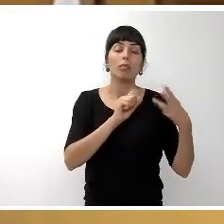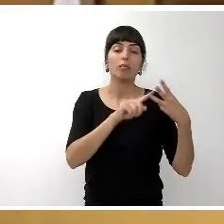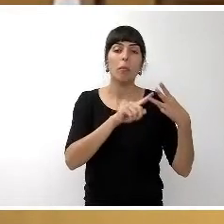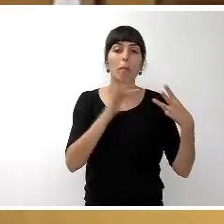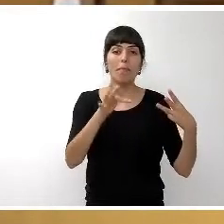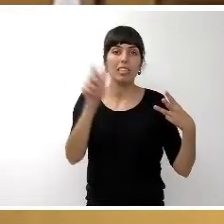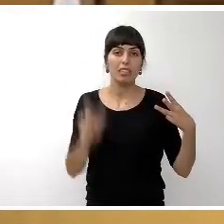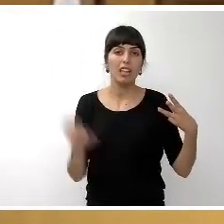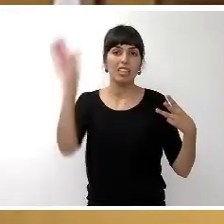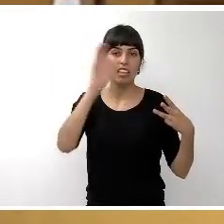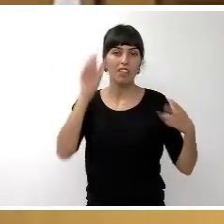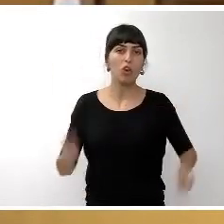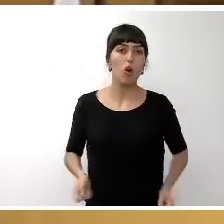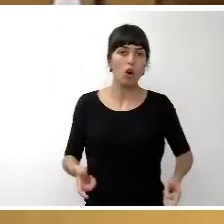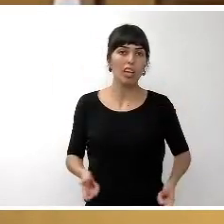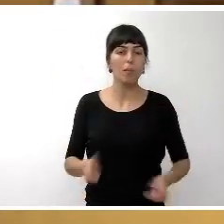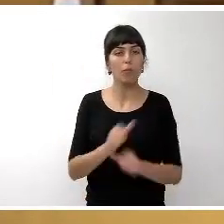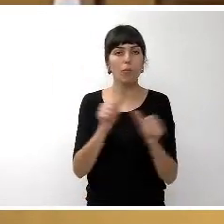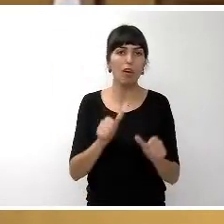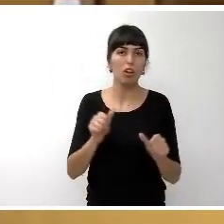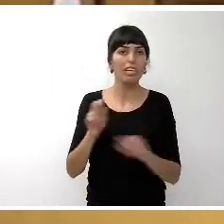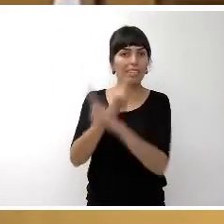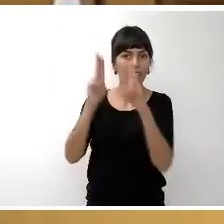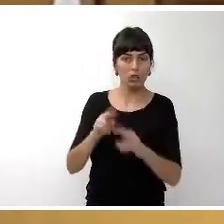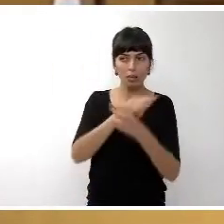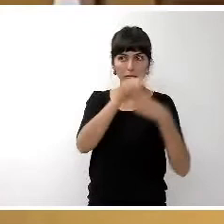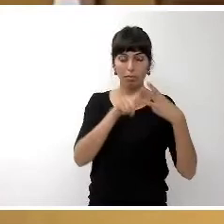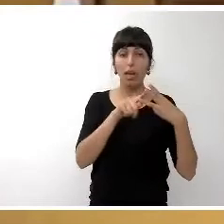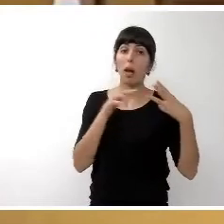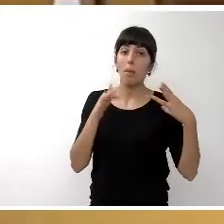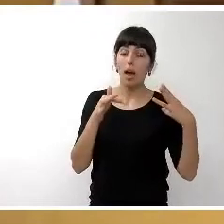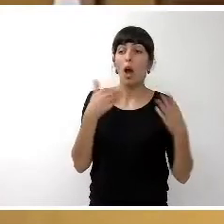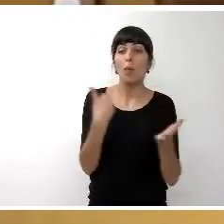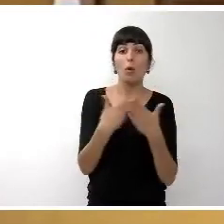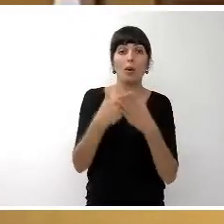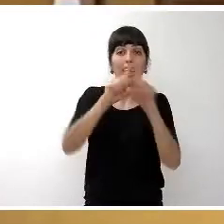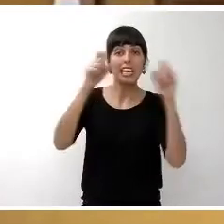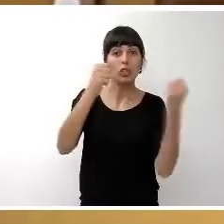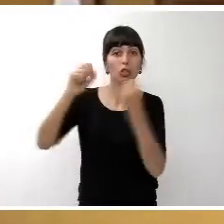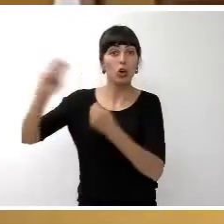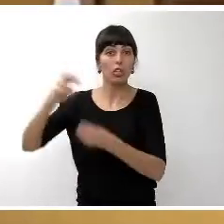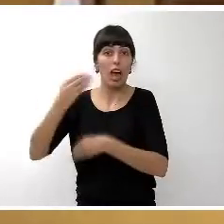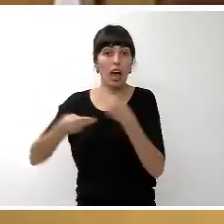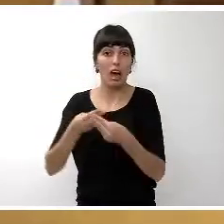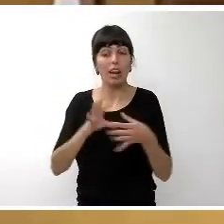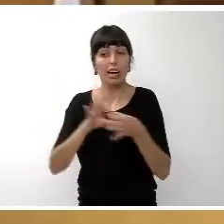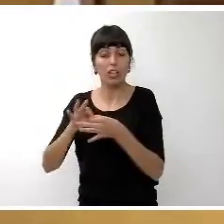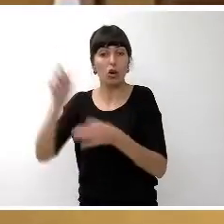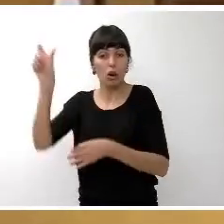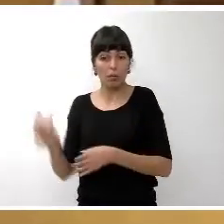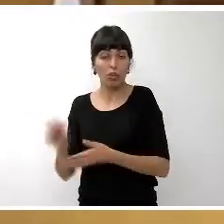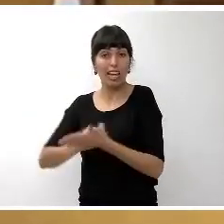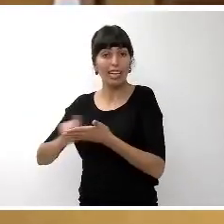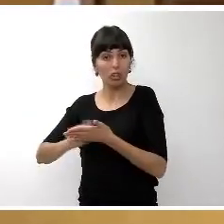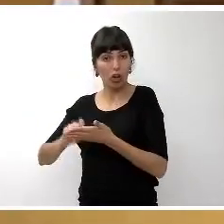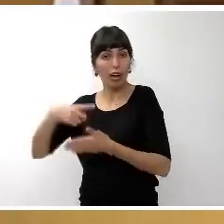en la modalidad internacional, adhiriéndonos a la propuesta que otras instituciones hagan en favor de Eduardo Galeano. ¿De acuerdo? La modalidad internacional.